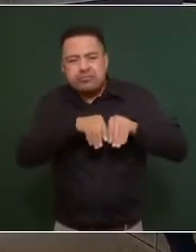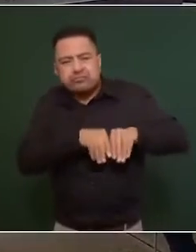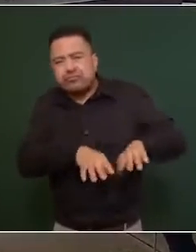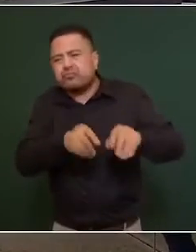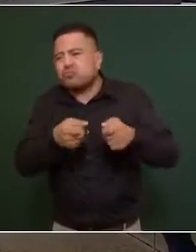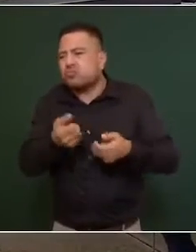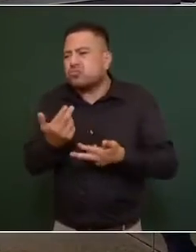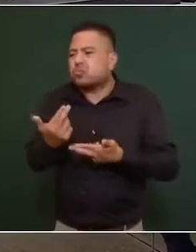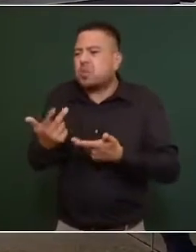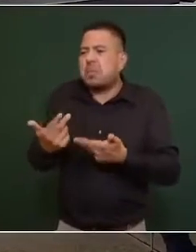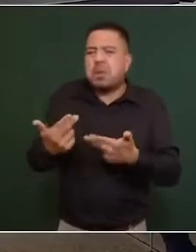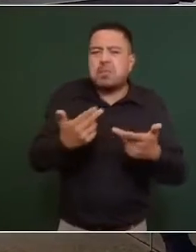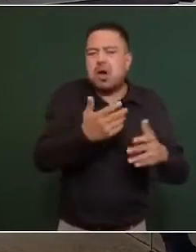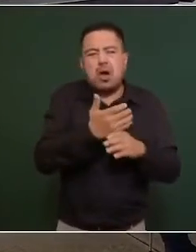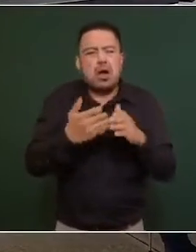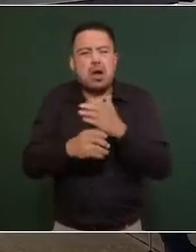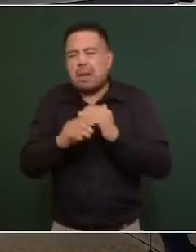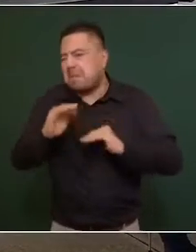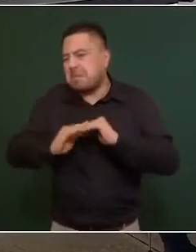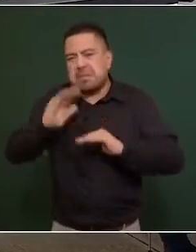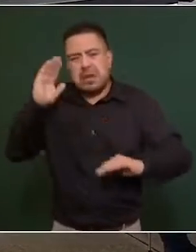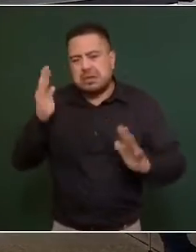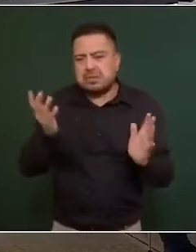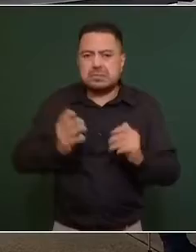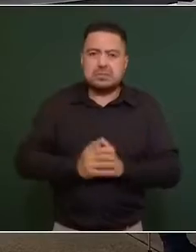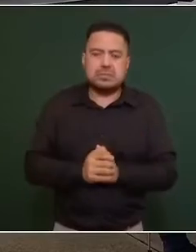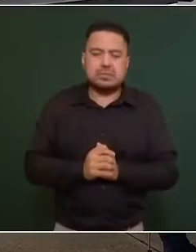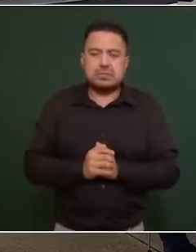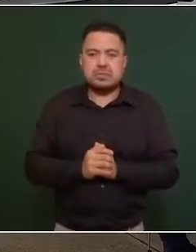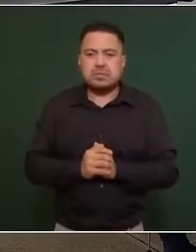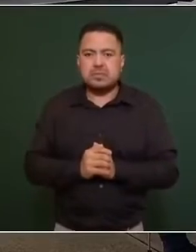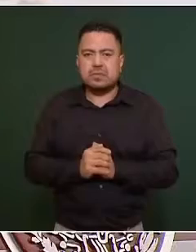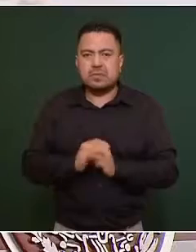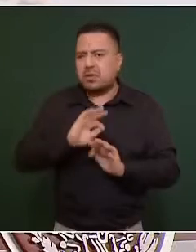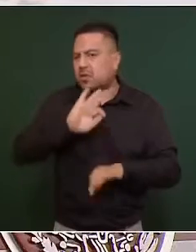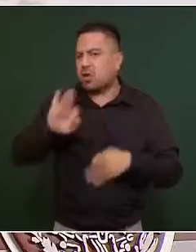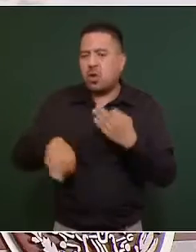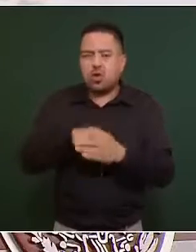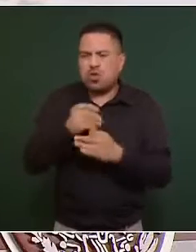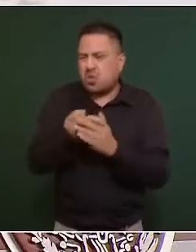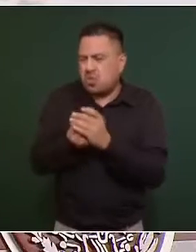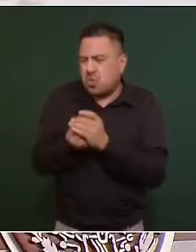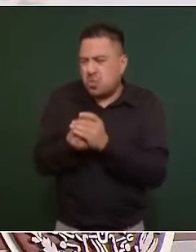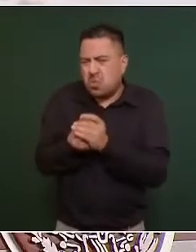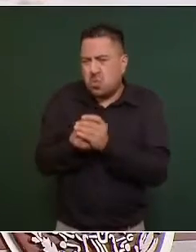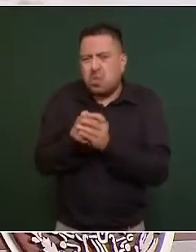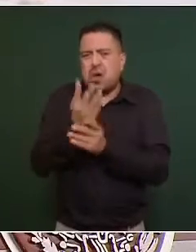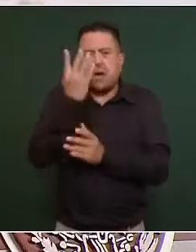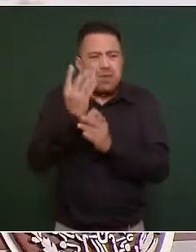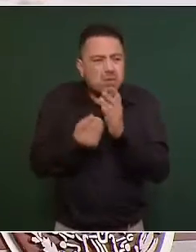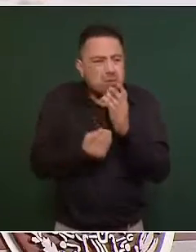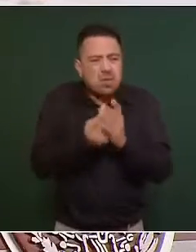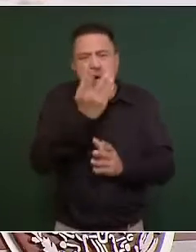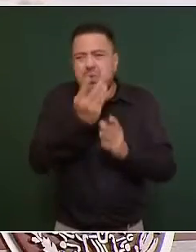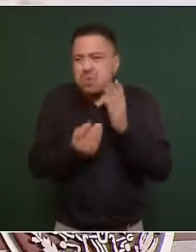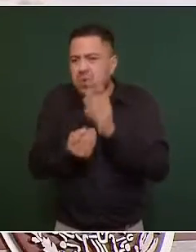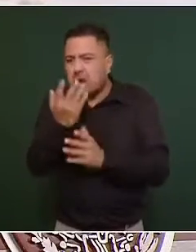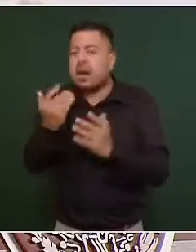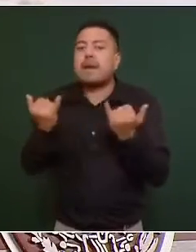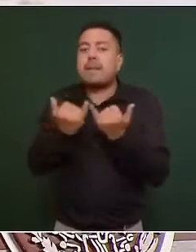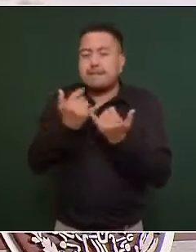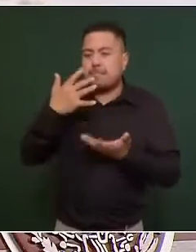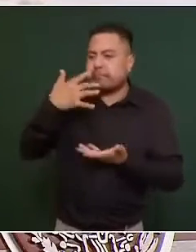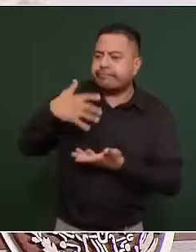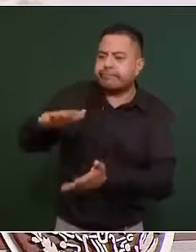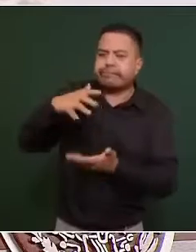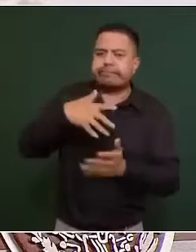otros artículos. Todos completamente nuevos y se hace la entrega de